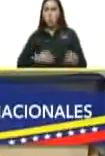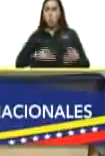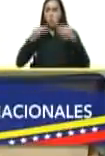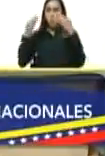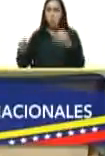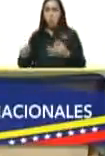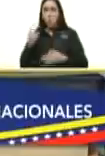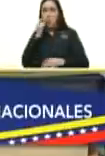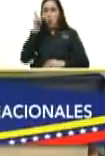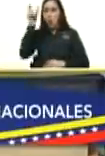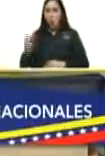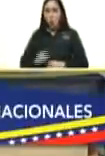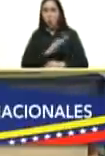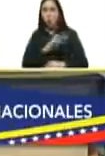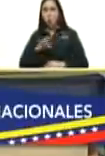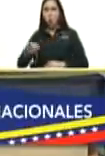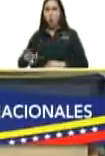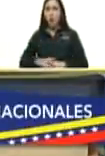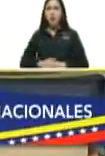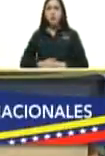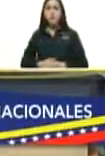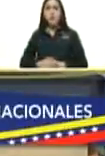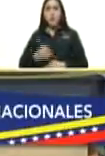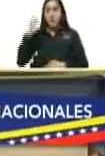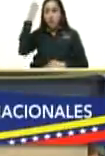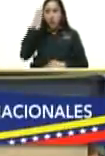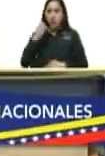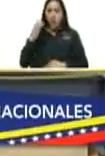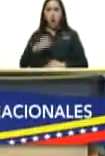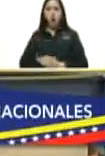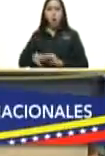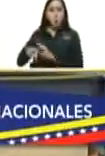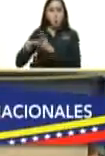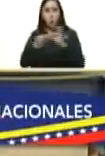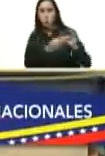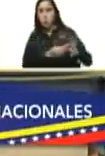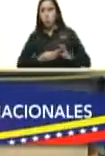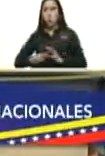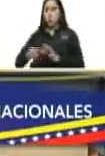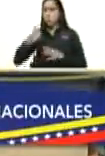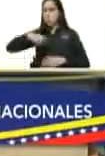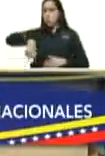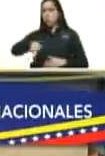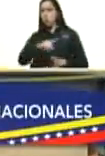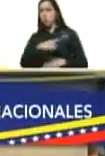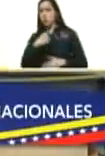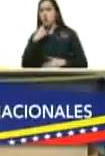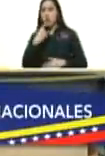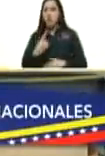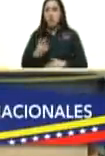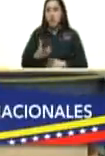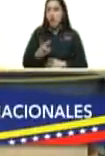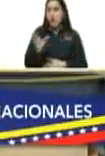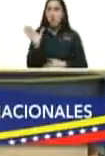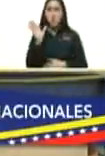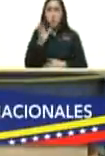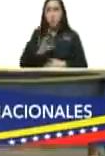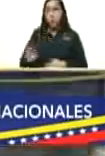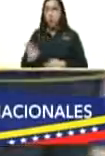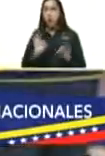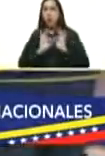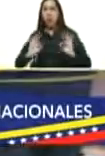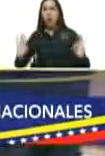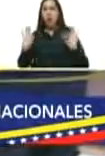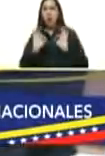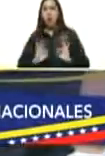a nombre de la unión europea como que ninguno de ustedes existiera como que solo